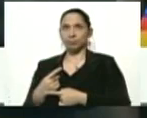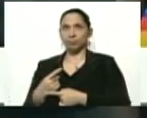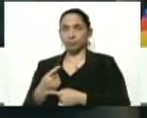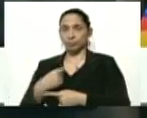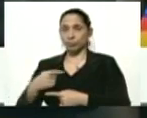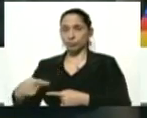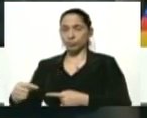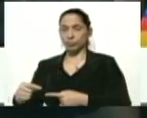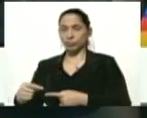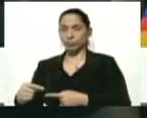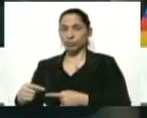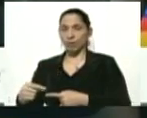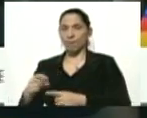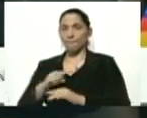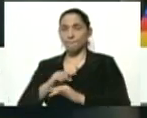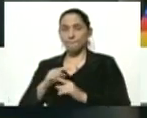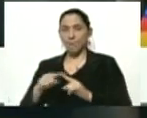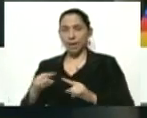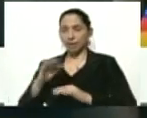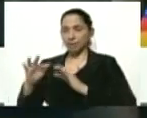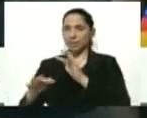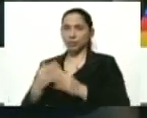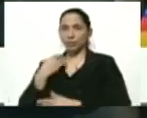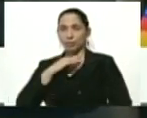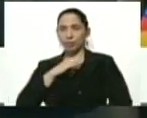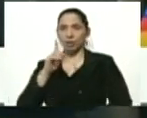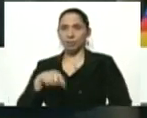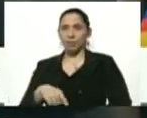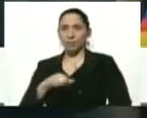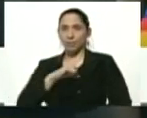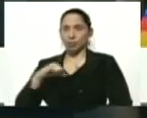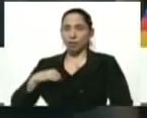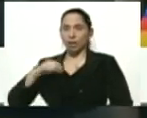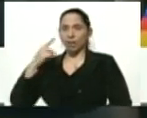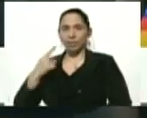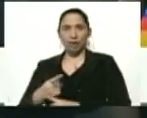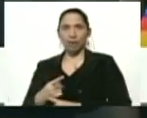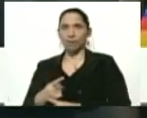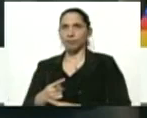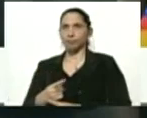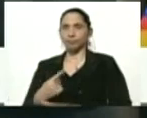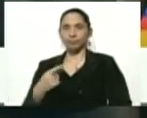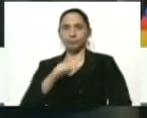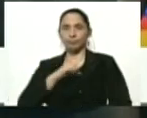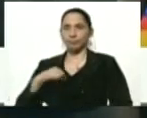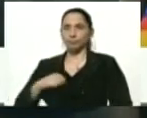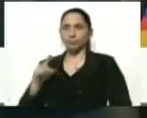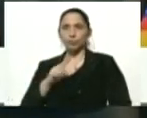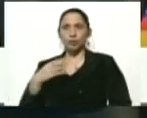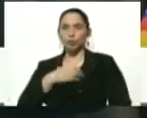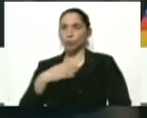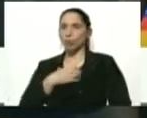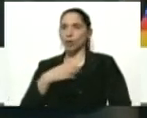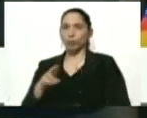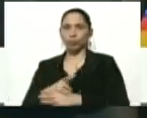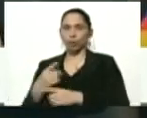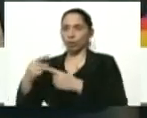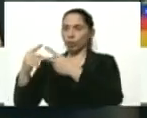vehículos para la transmisión de la enfermedad. Los utensilios personales también deben ser individuales, no deben ser, no deben